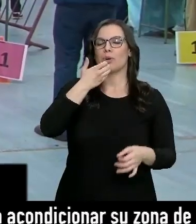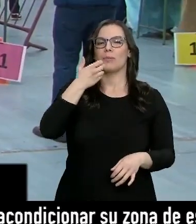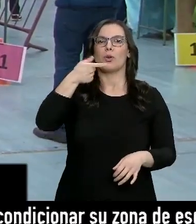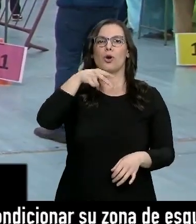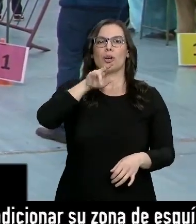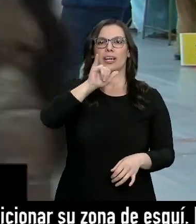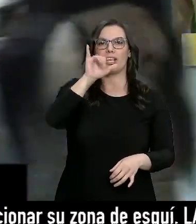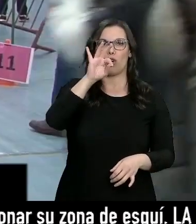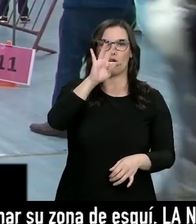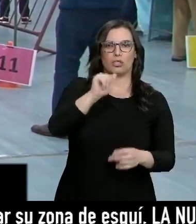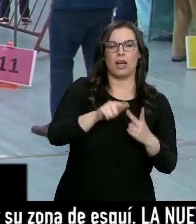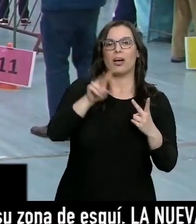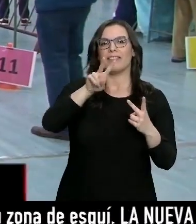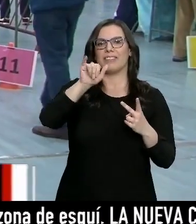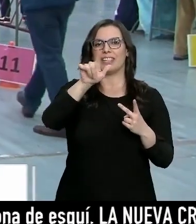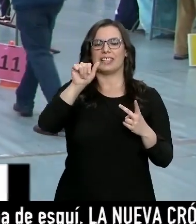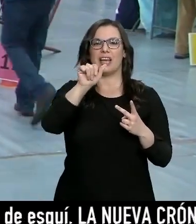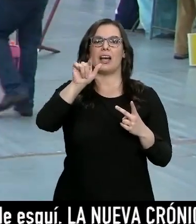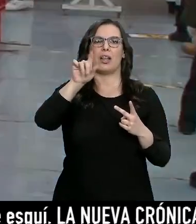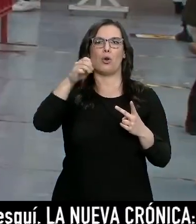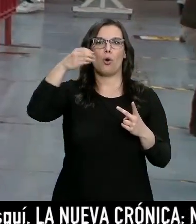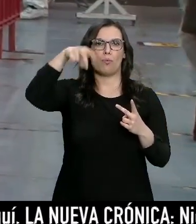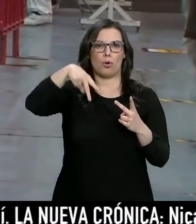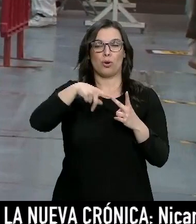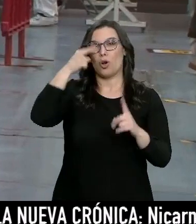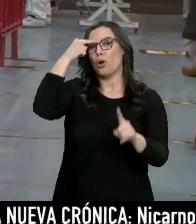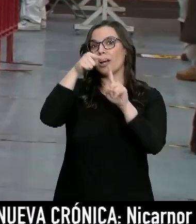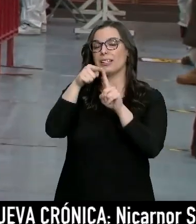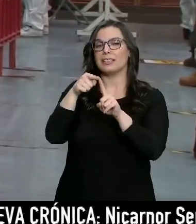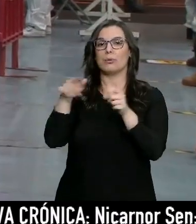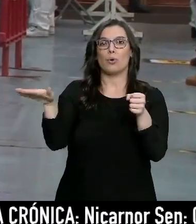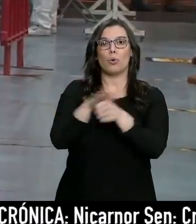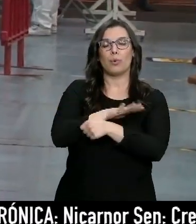o Villalobón. El objetivo es llegar a unas 5.000 cartillas sanitarias.